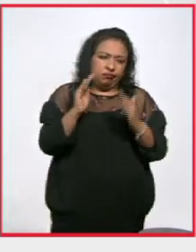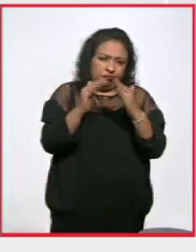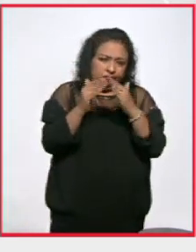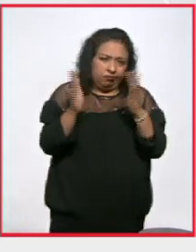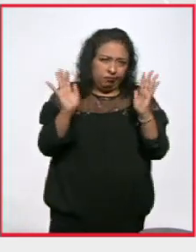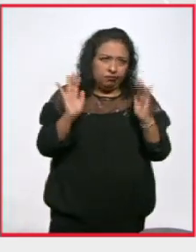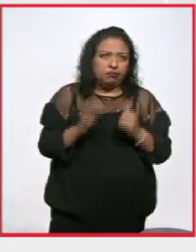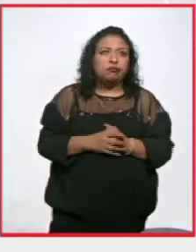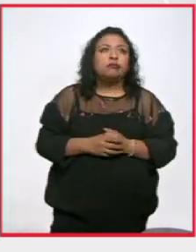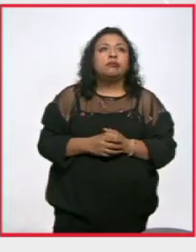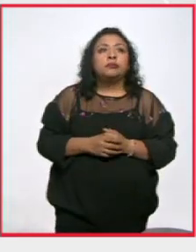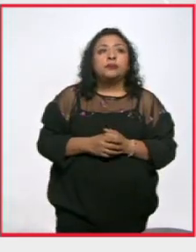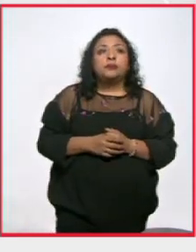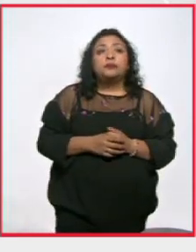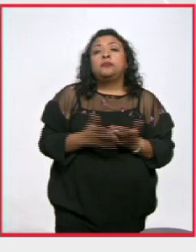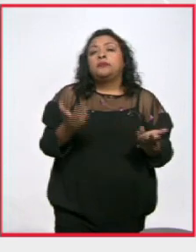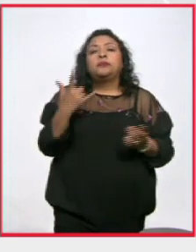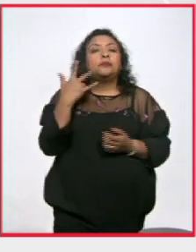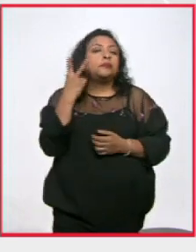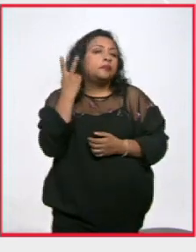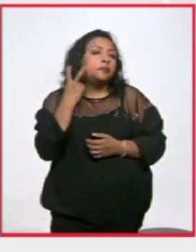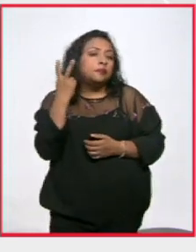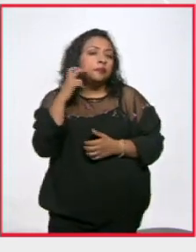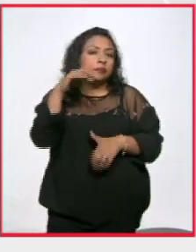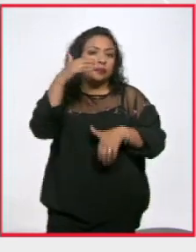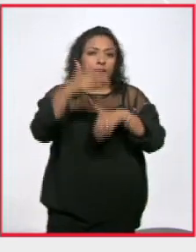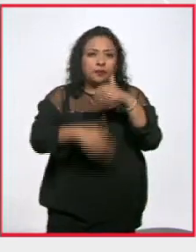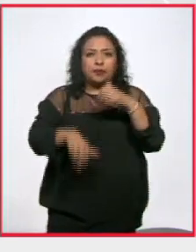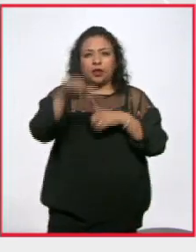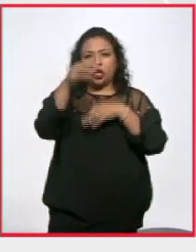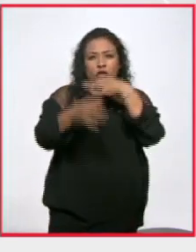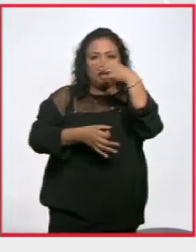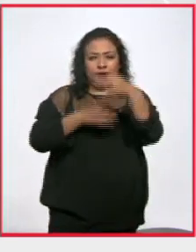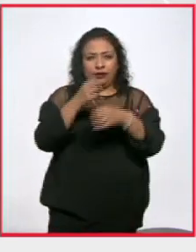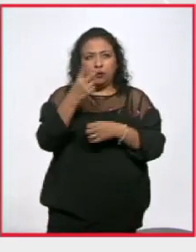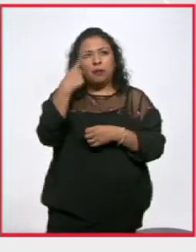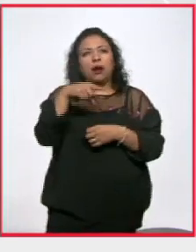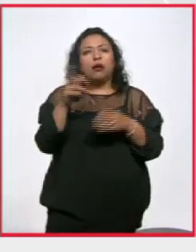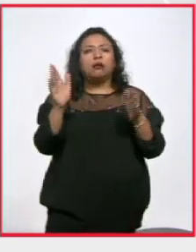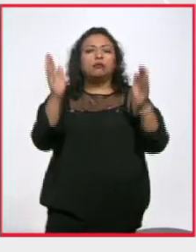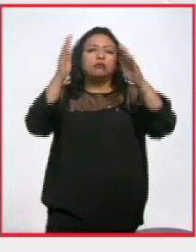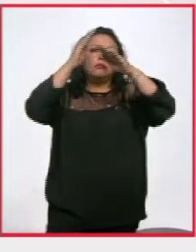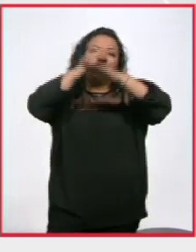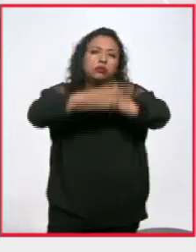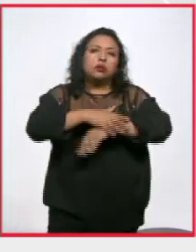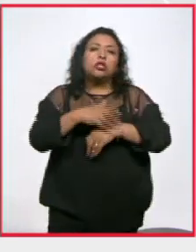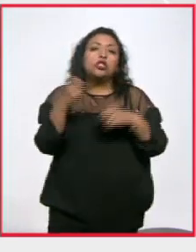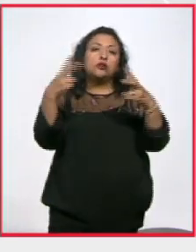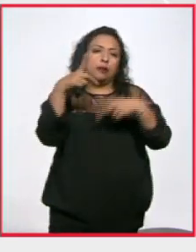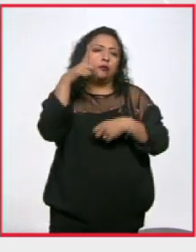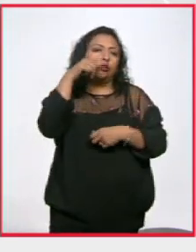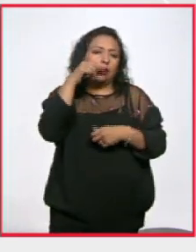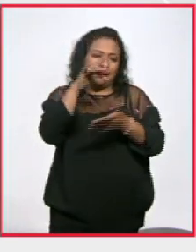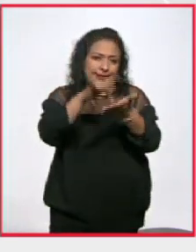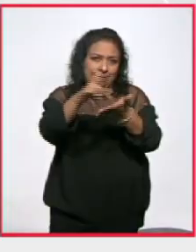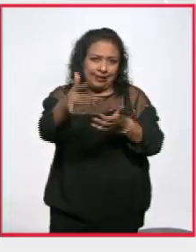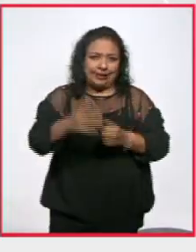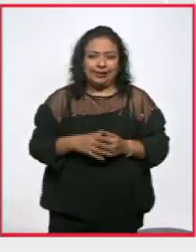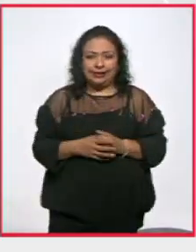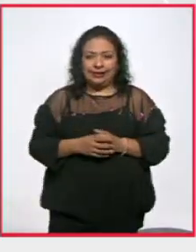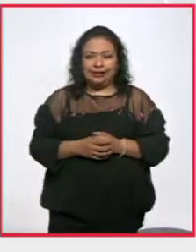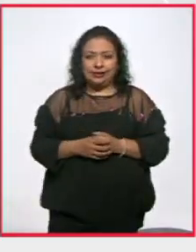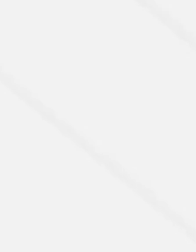por supuesto así que disfrútenlo cerramos con esto para relajarnos y los esperamos mañana muchas gracias